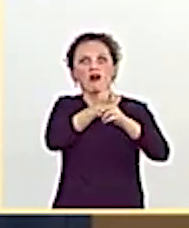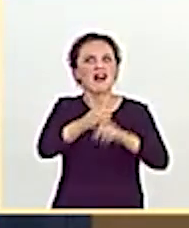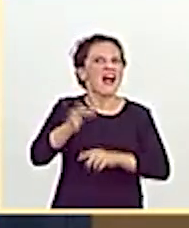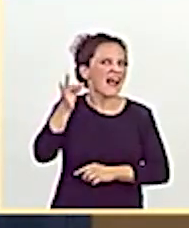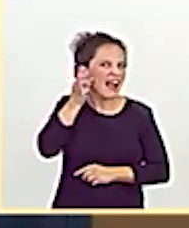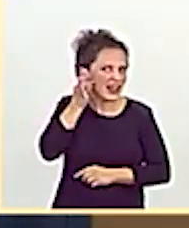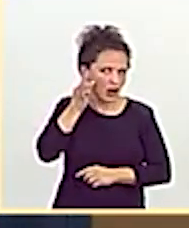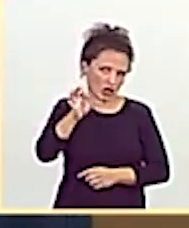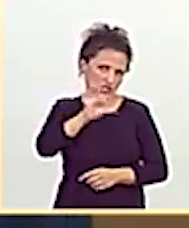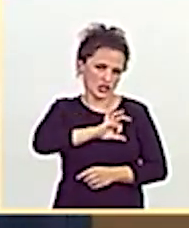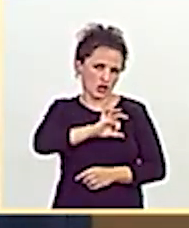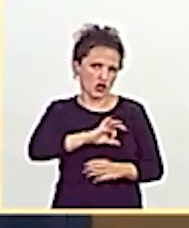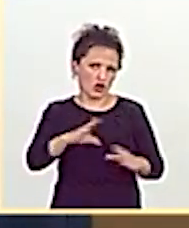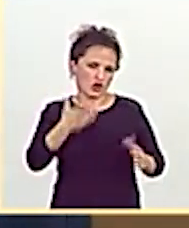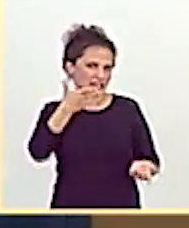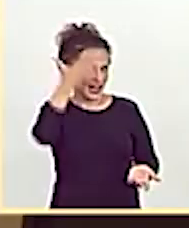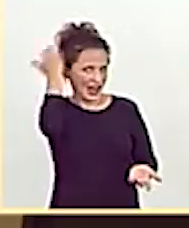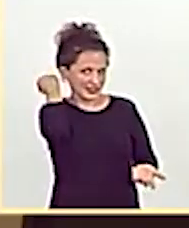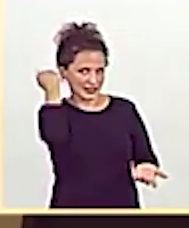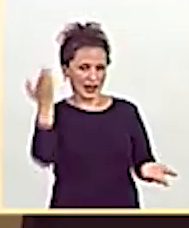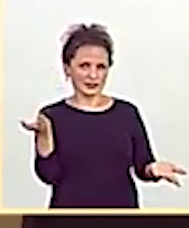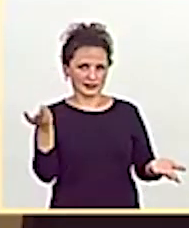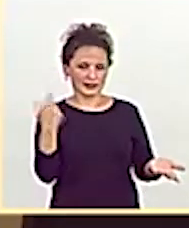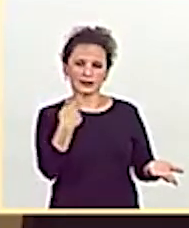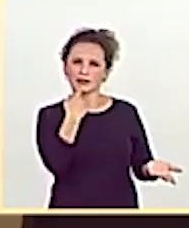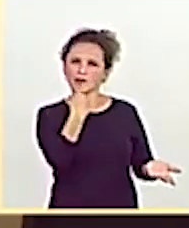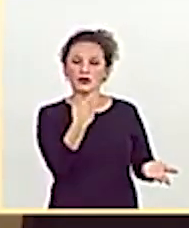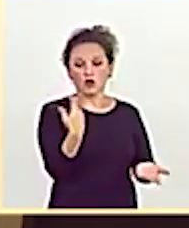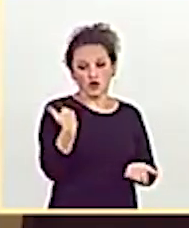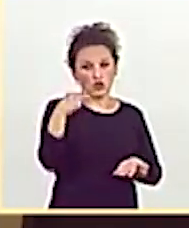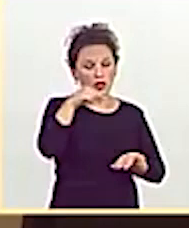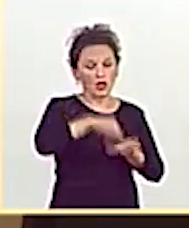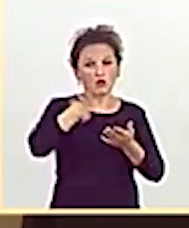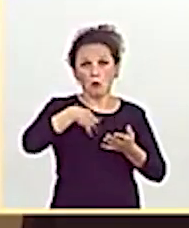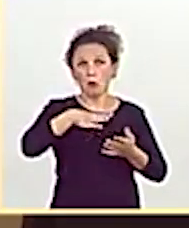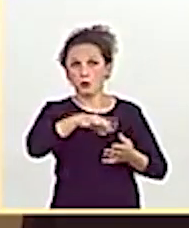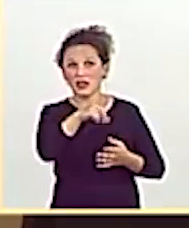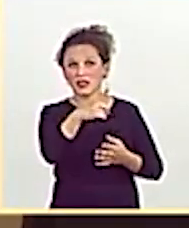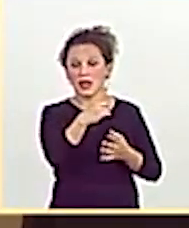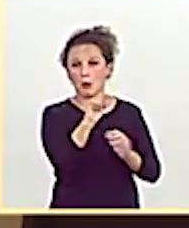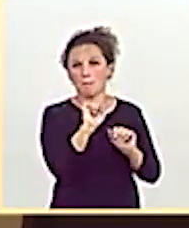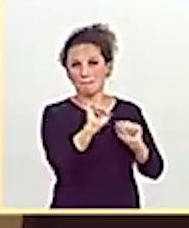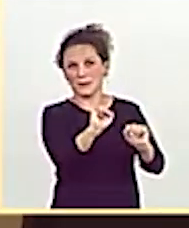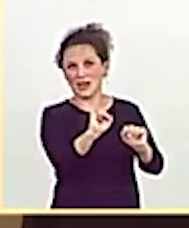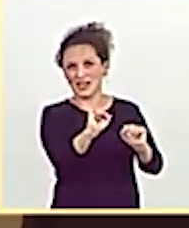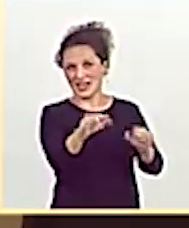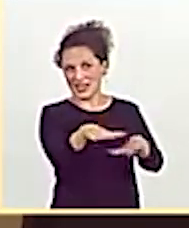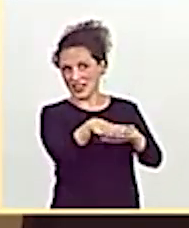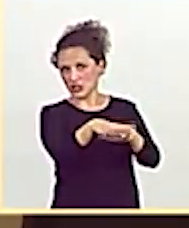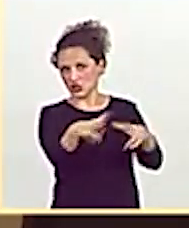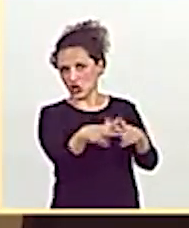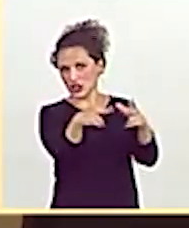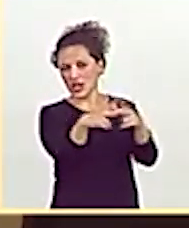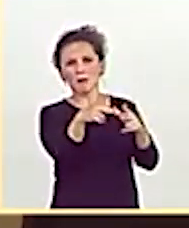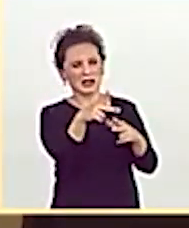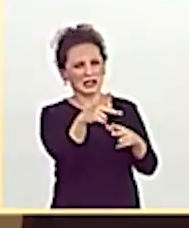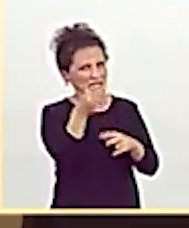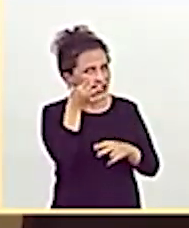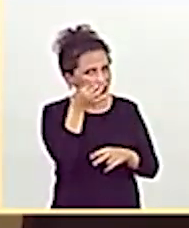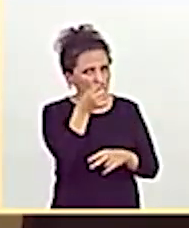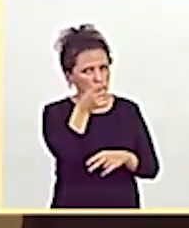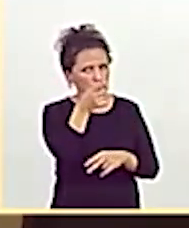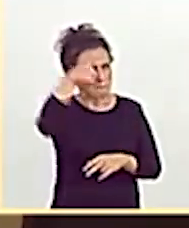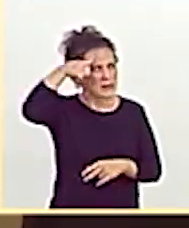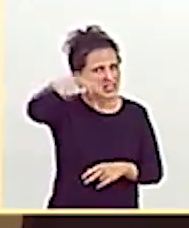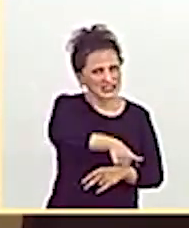Me reafirmo lo que le dije aquel día, aunque usted me bloquee o me silencie en redes sociales. Es usted un machista, señor Iglesias.